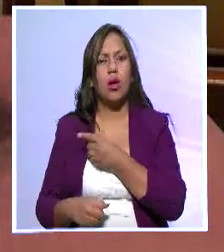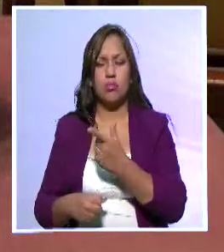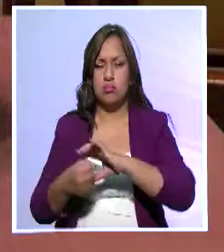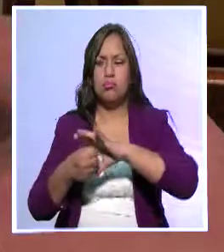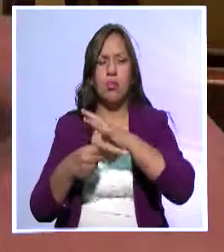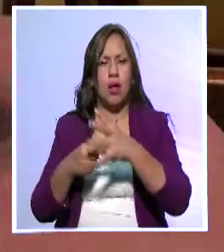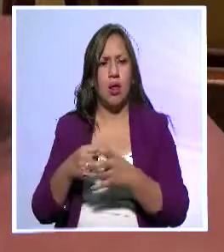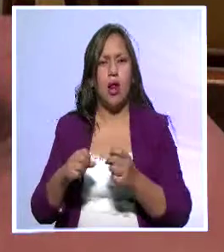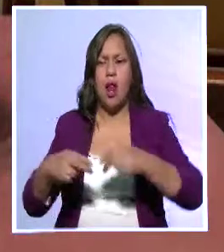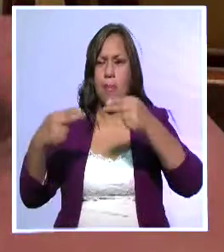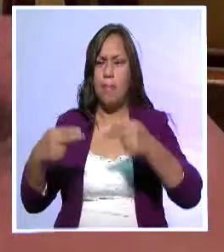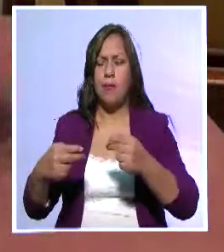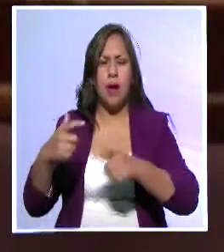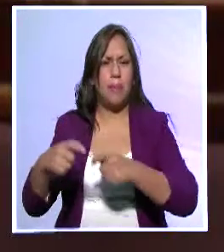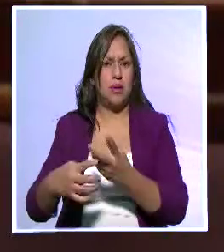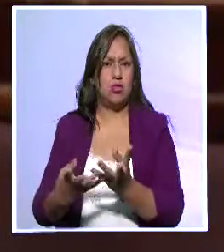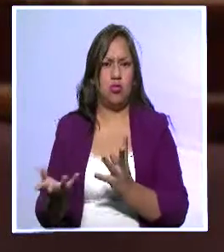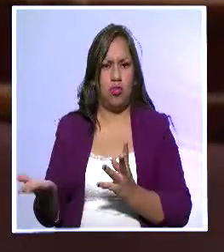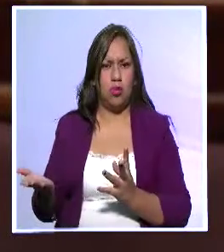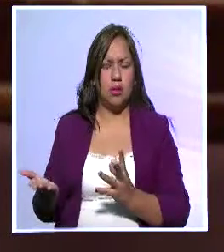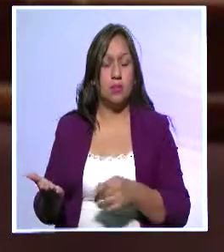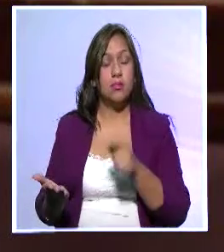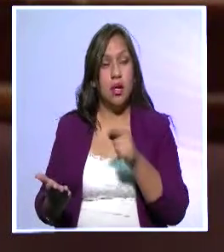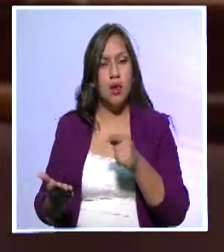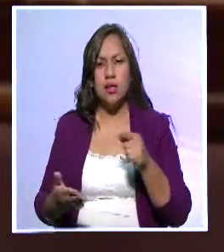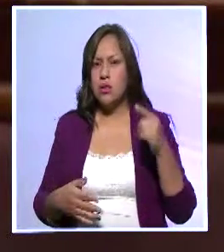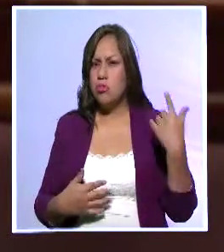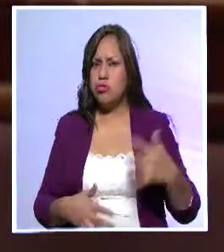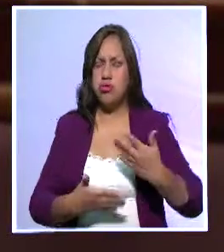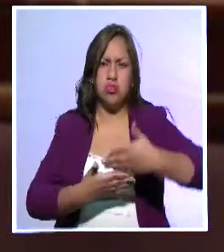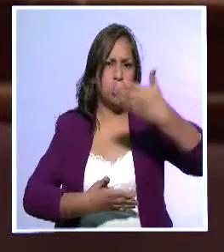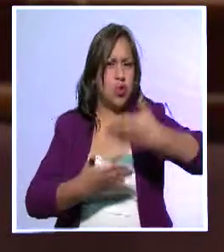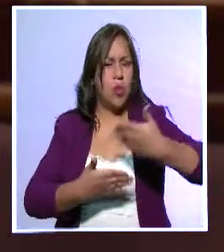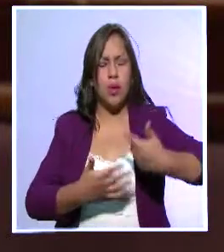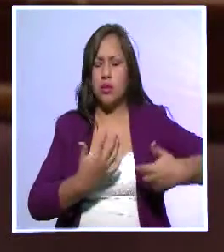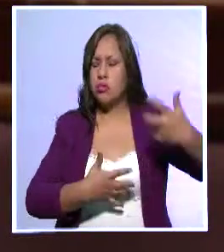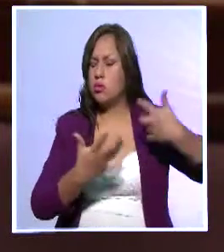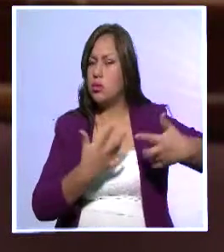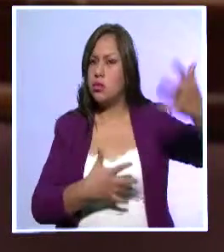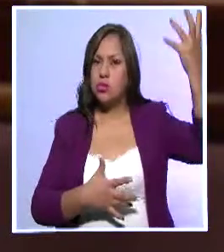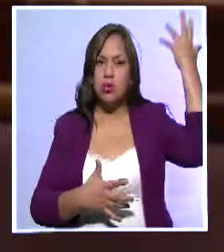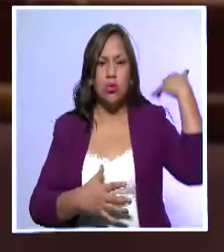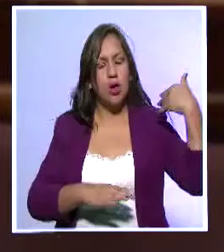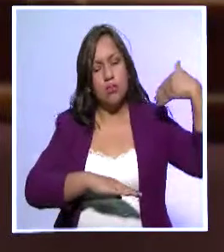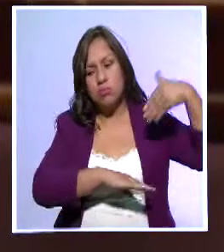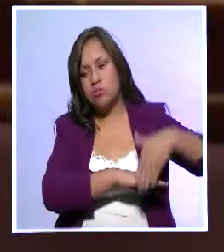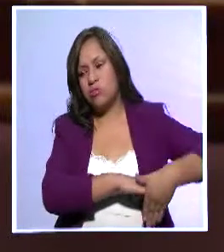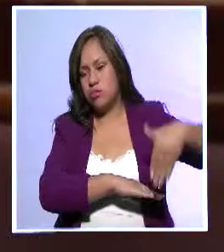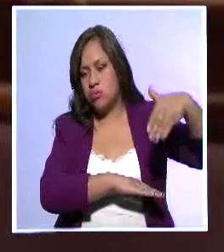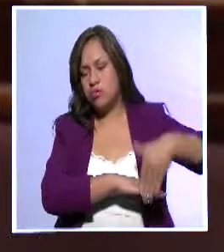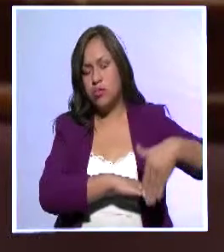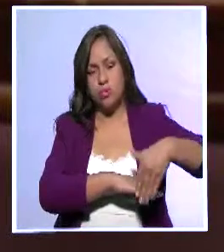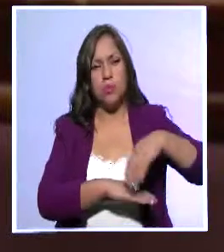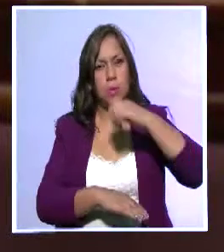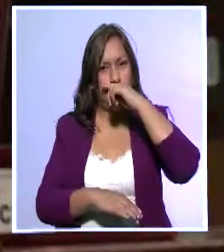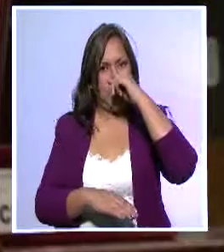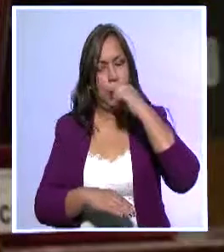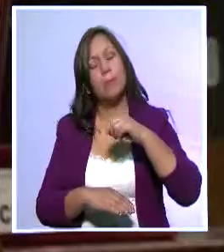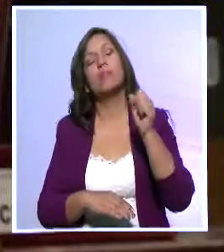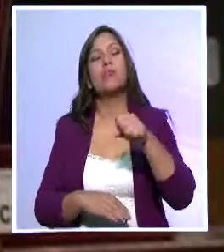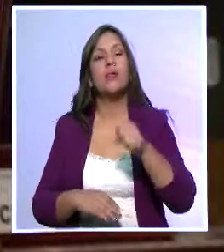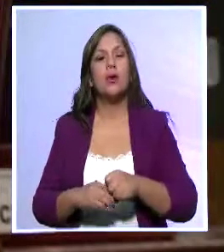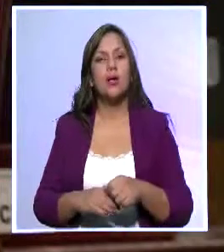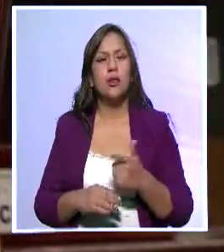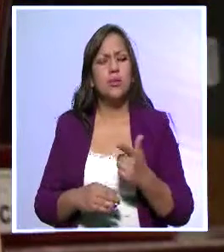de la gran cantidad de documentos de tipo histórico que permanecían en nuestros archivos históricos. Si bien todo